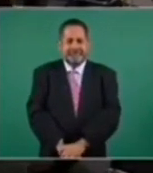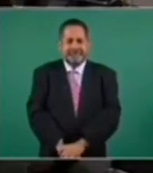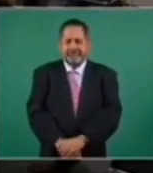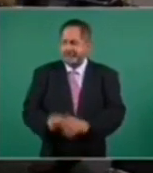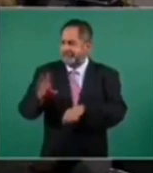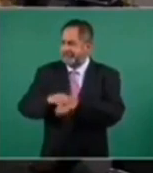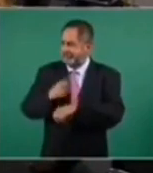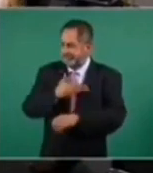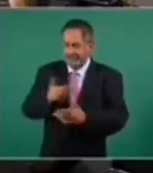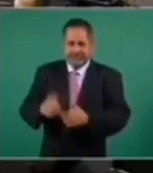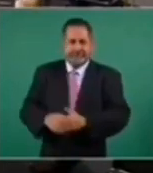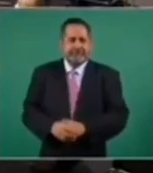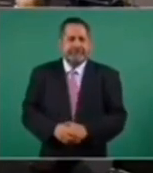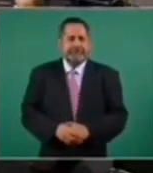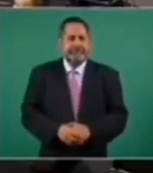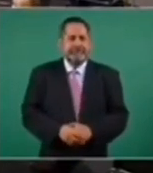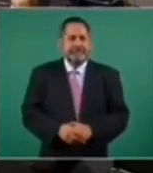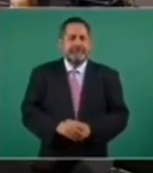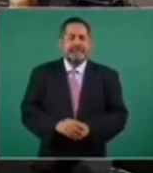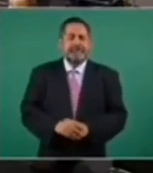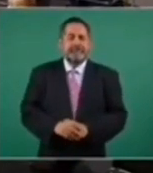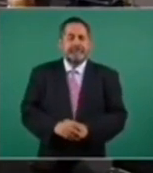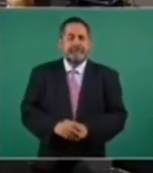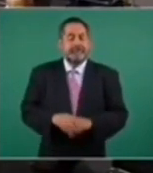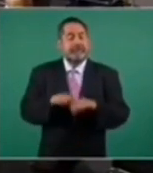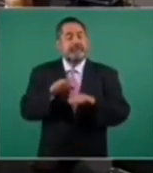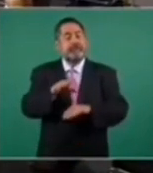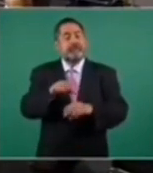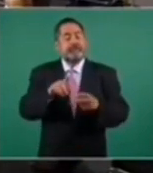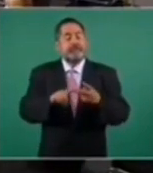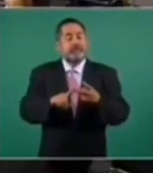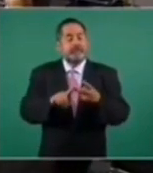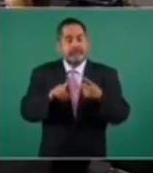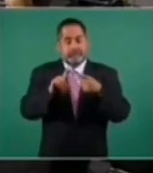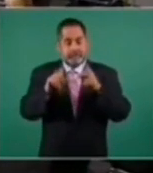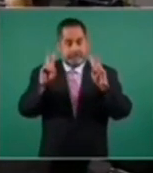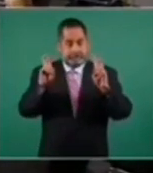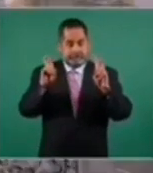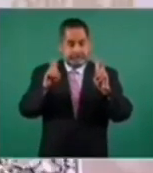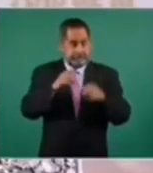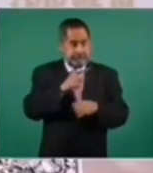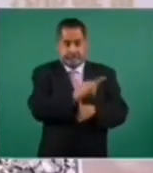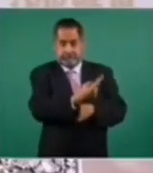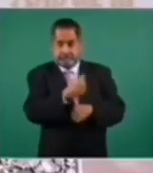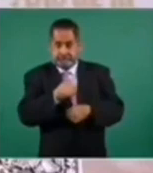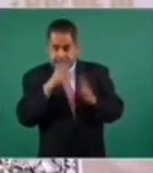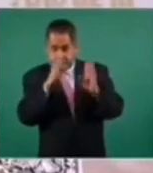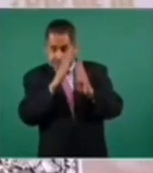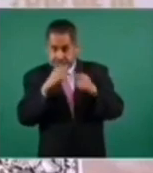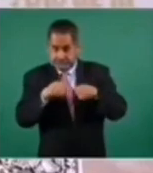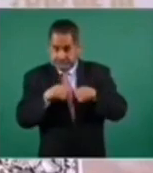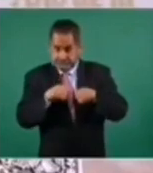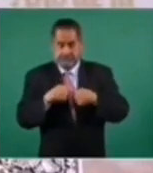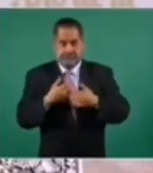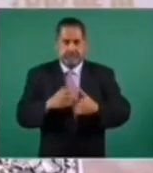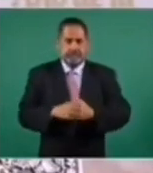Conseguro de Nia, presidente. Bueno, respecto a los temas de espionaje y